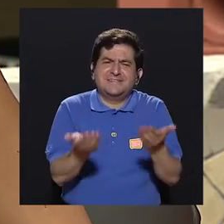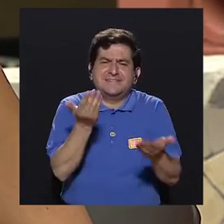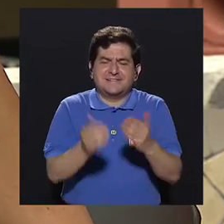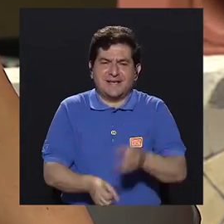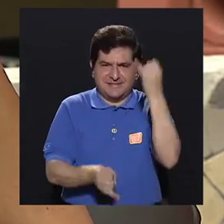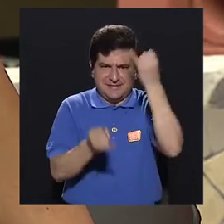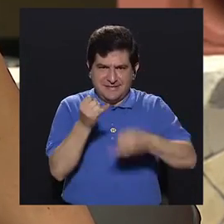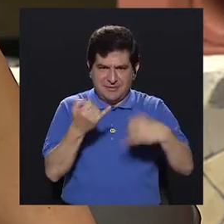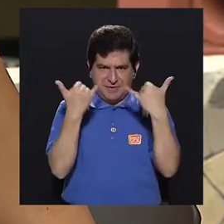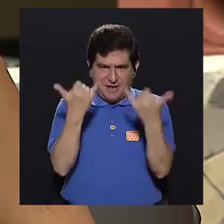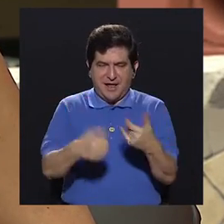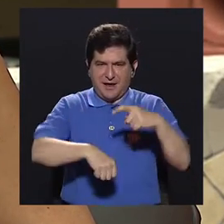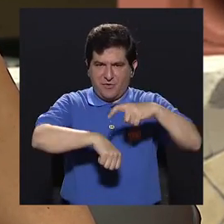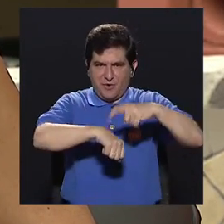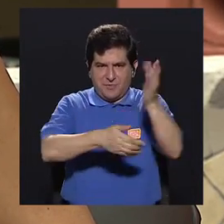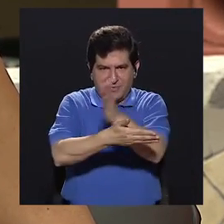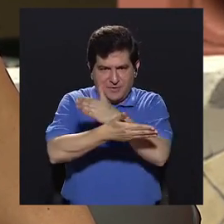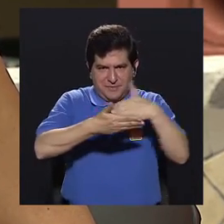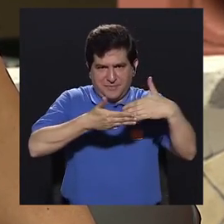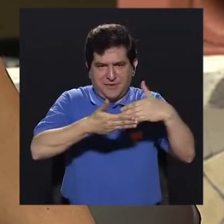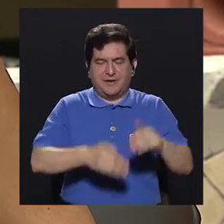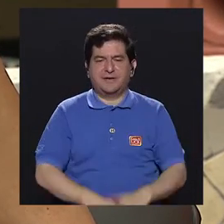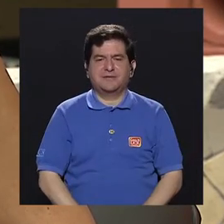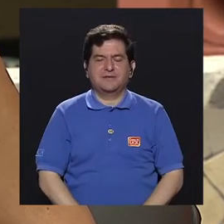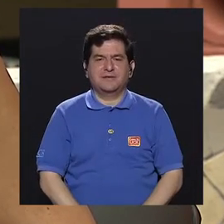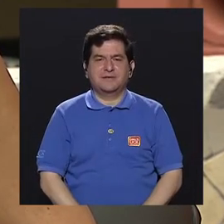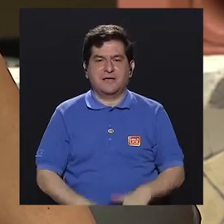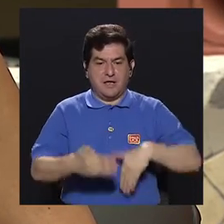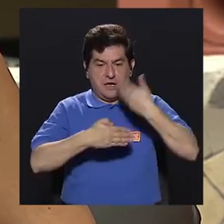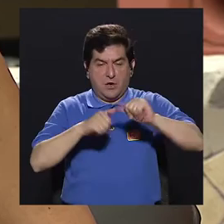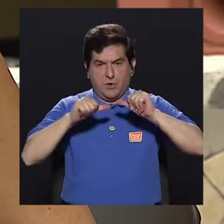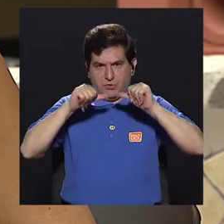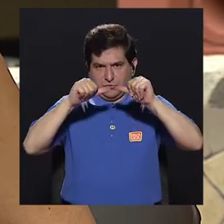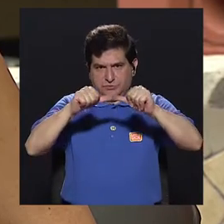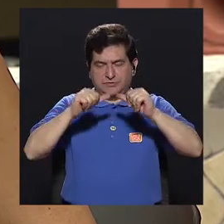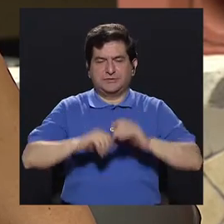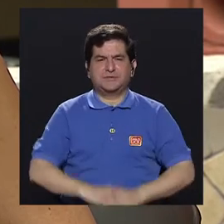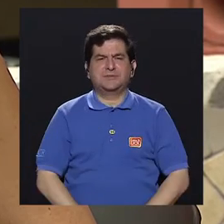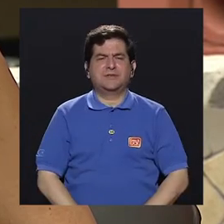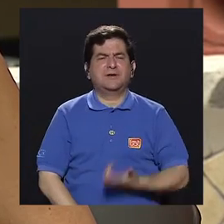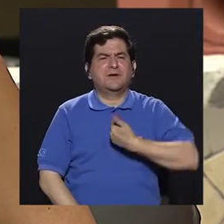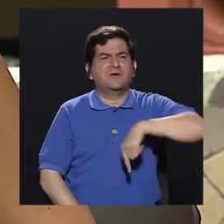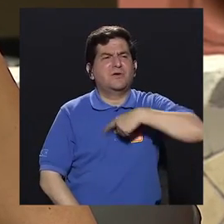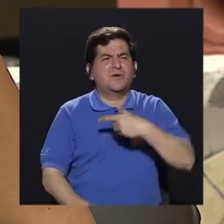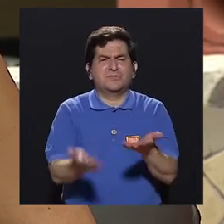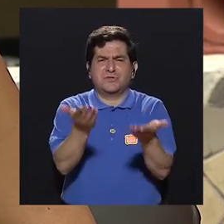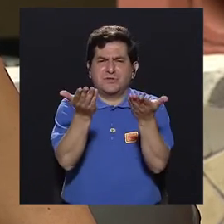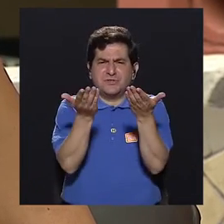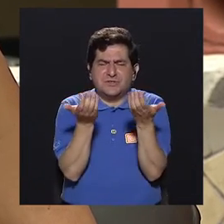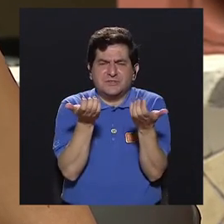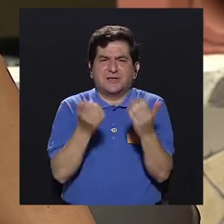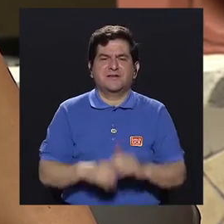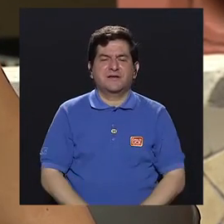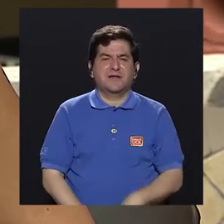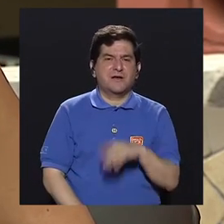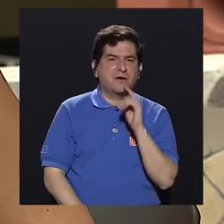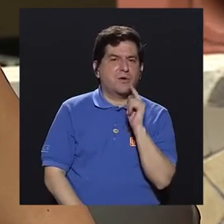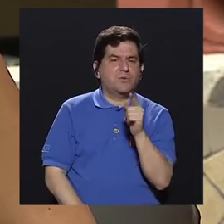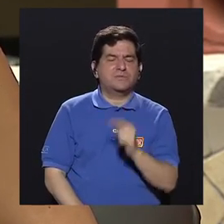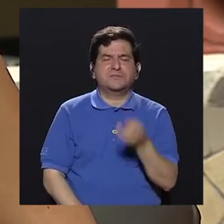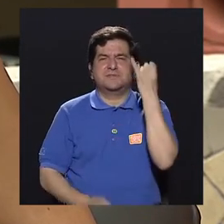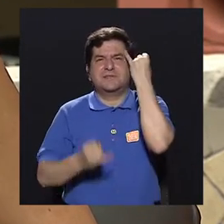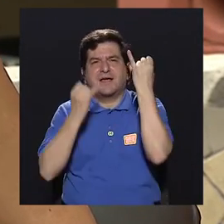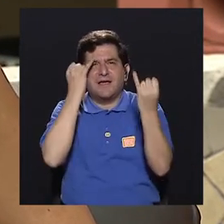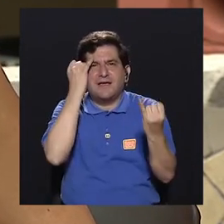para terminar este bloque, para que nos quede un ratito, quisiéramos que nos diera